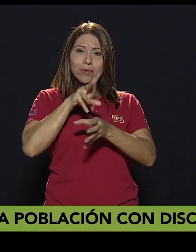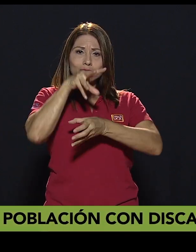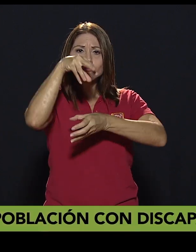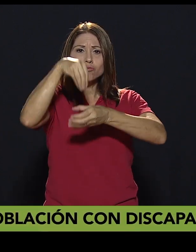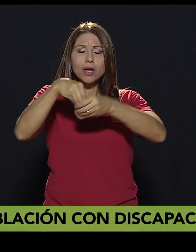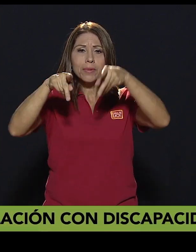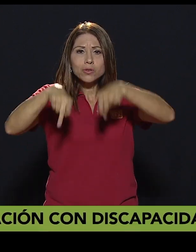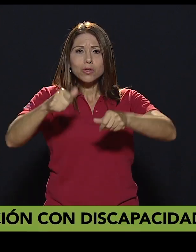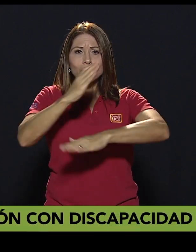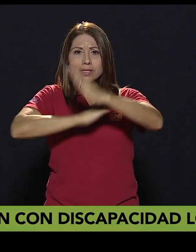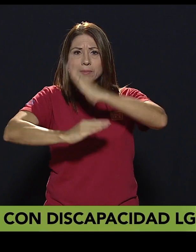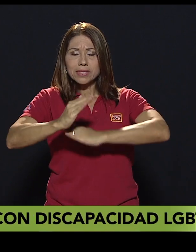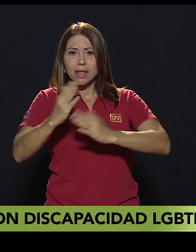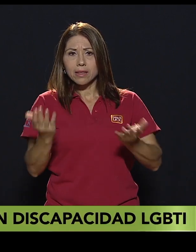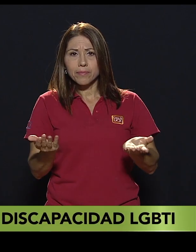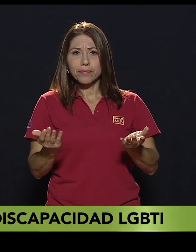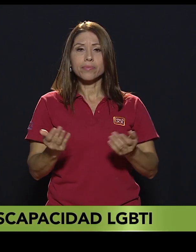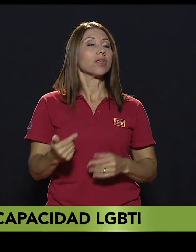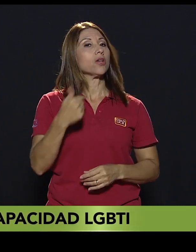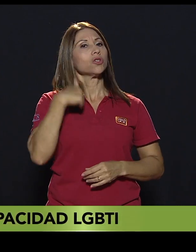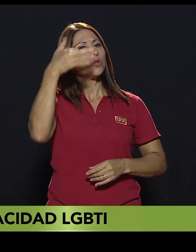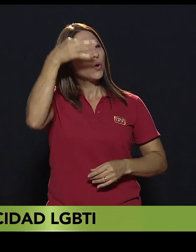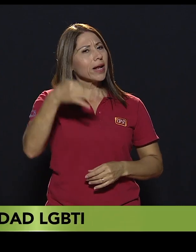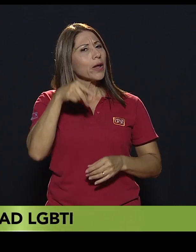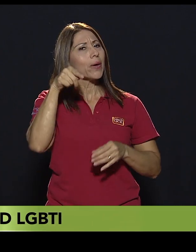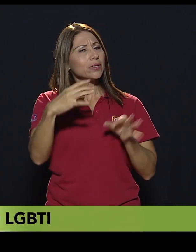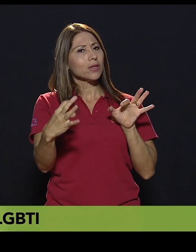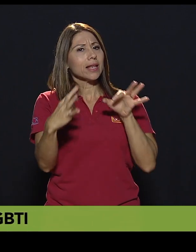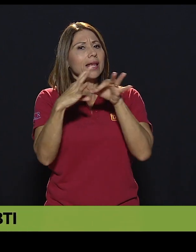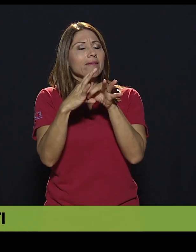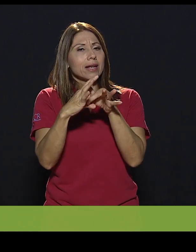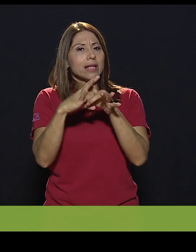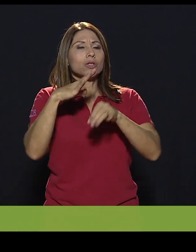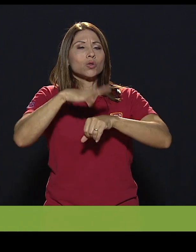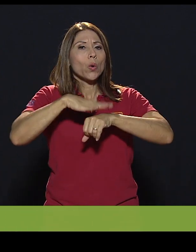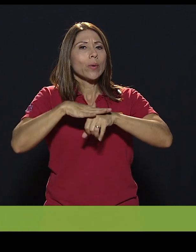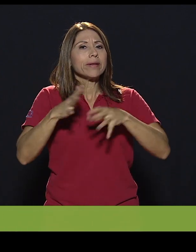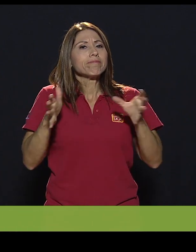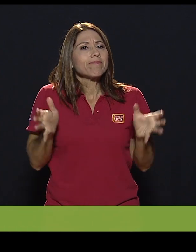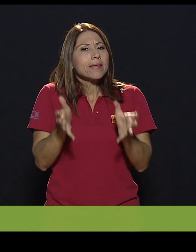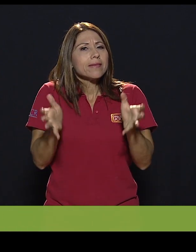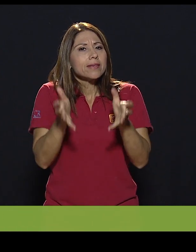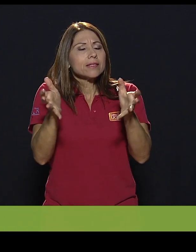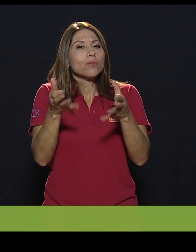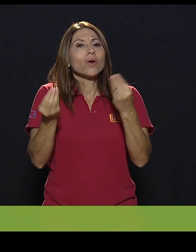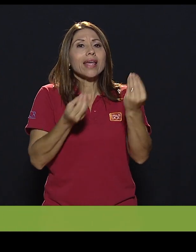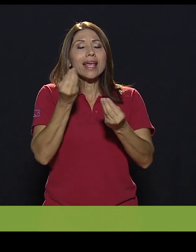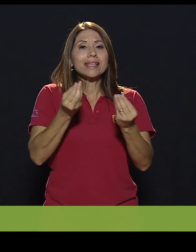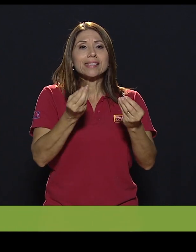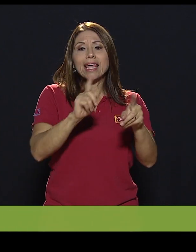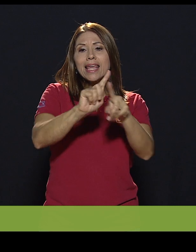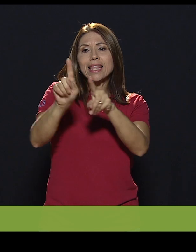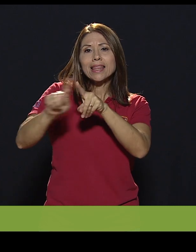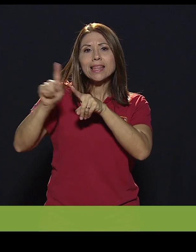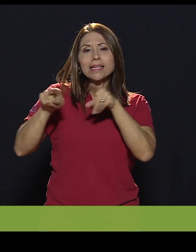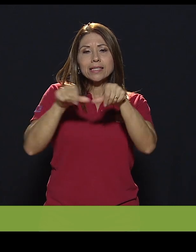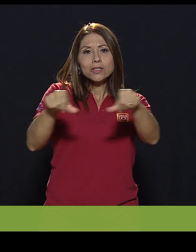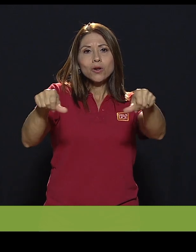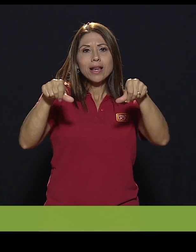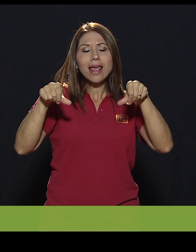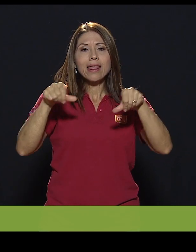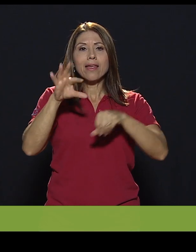con discapacidad? Yo creo que esto tiene que ver mucho con lo que hablamos dentro de este activismo, que es la interseccionalidad del feminismo, ¿verdad?